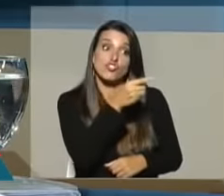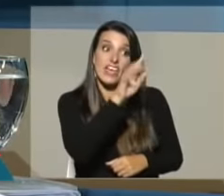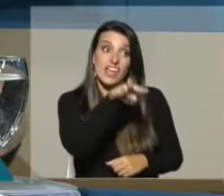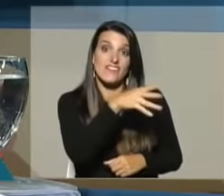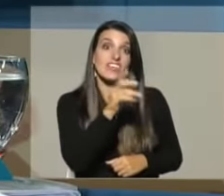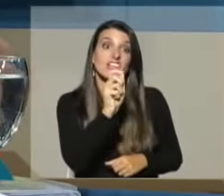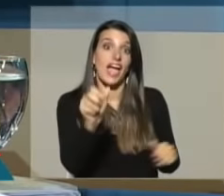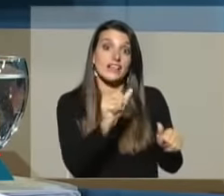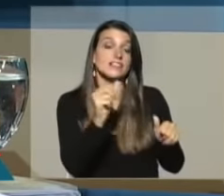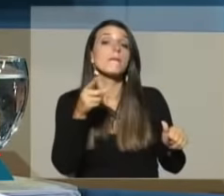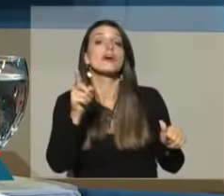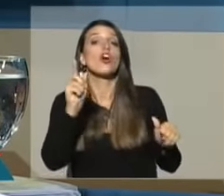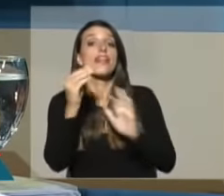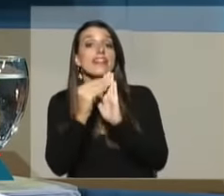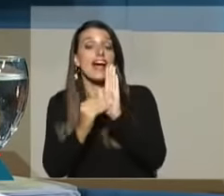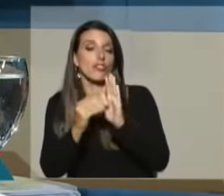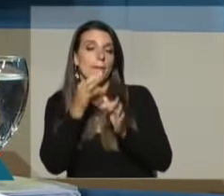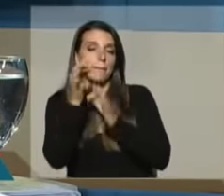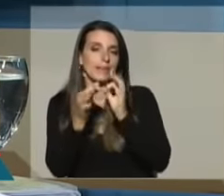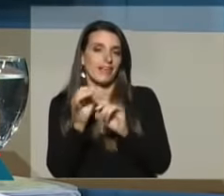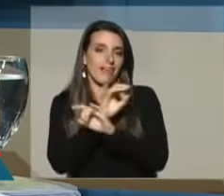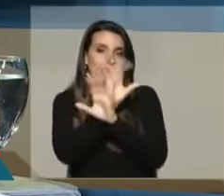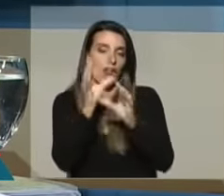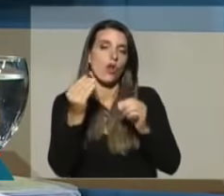hechas. Y esto está vinculado a lo siguiente.